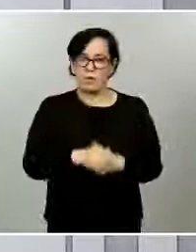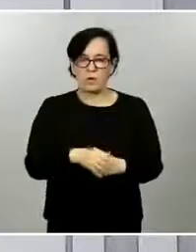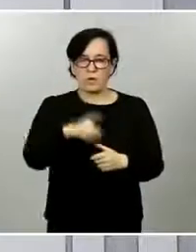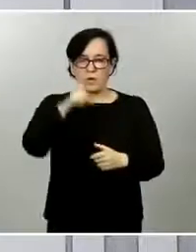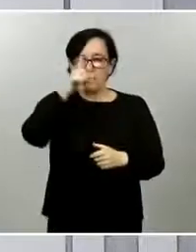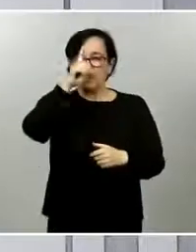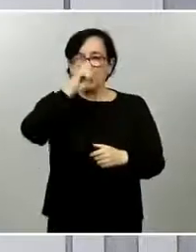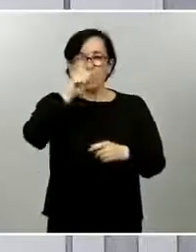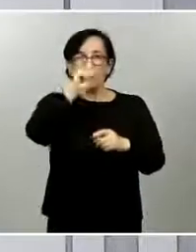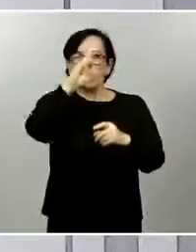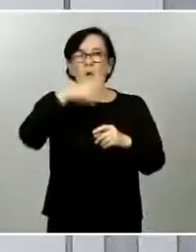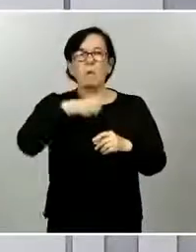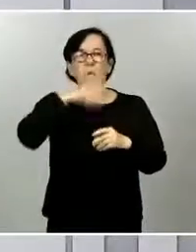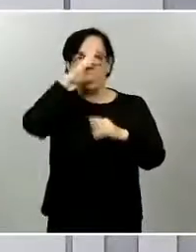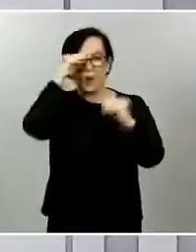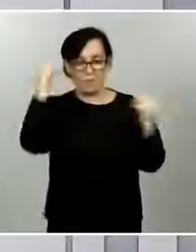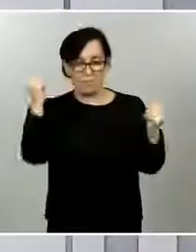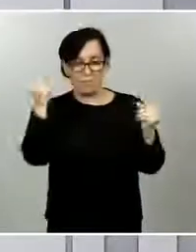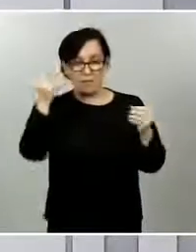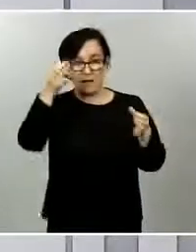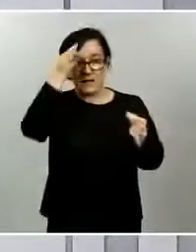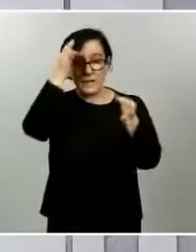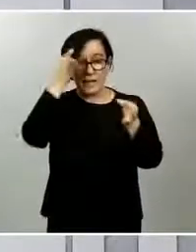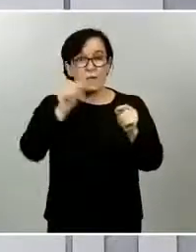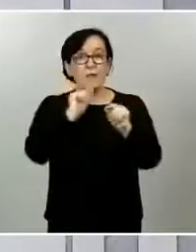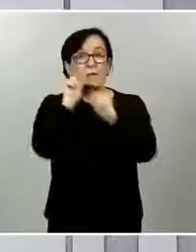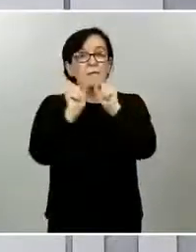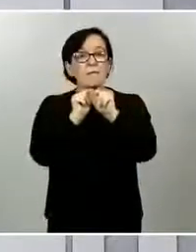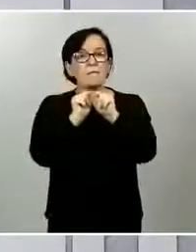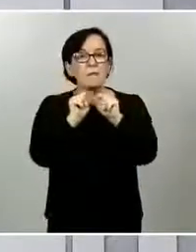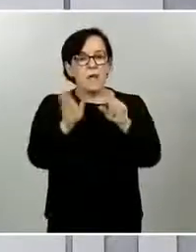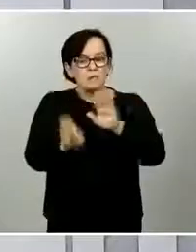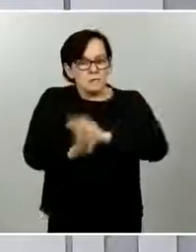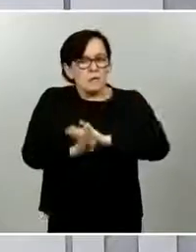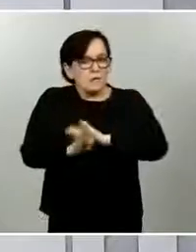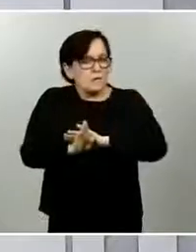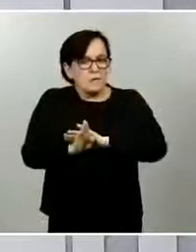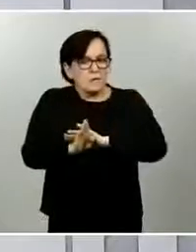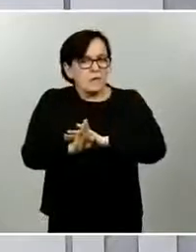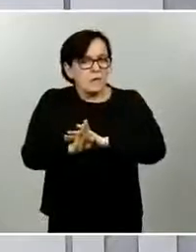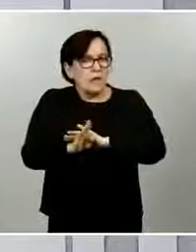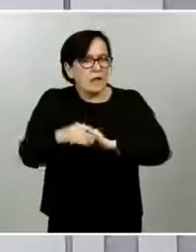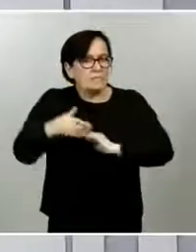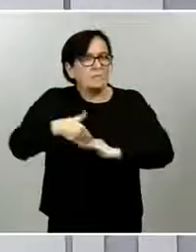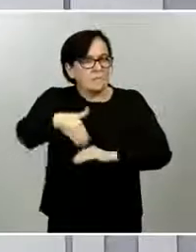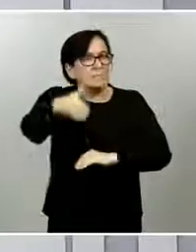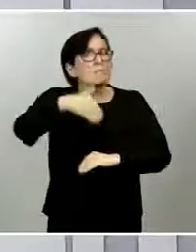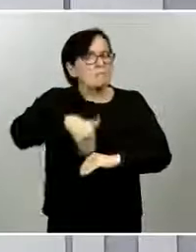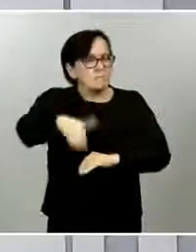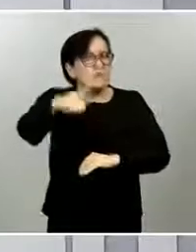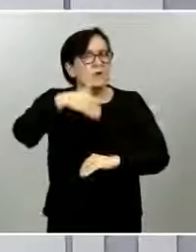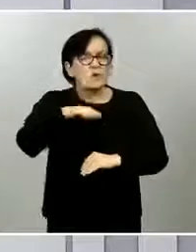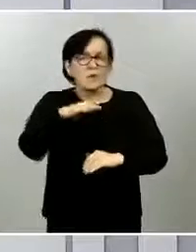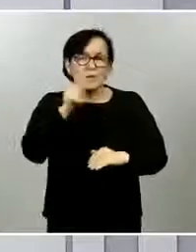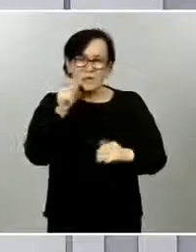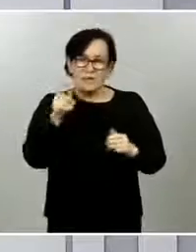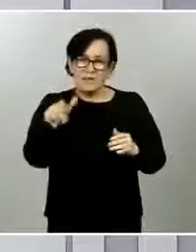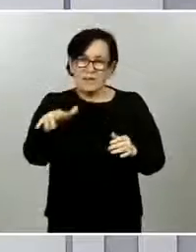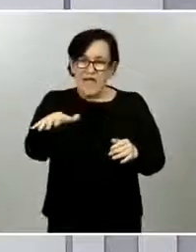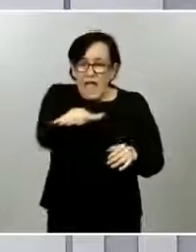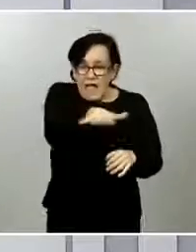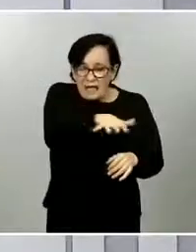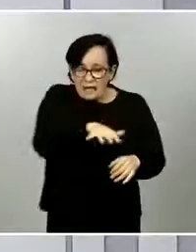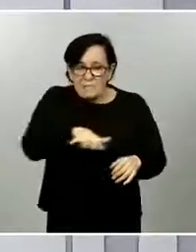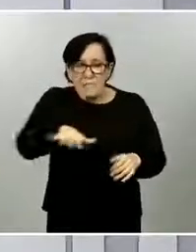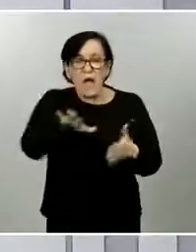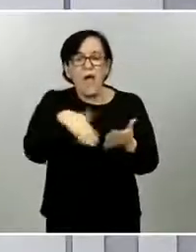estos últimos días, ha imperado la prudencia, la precaución y la cautela. Tenemos que recordar, y no podemos olvidarnos